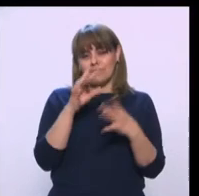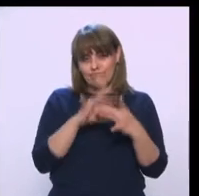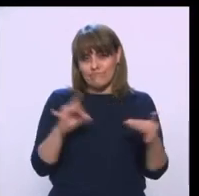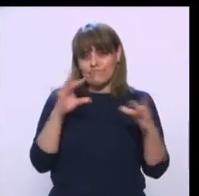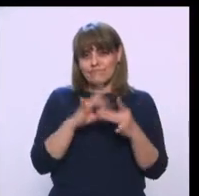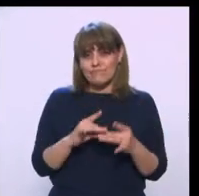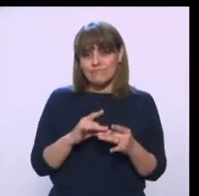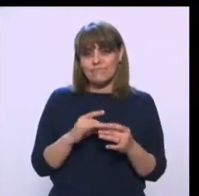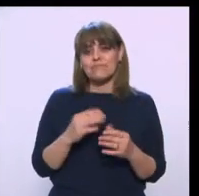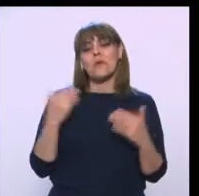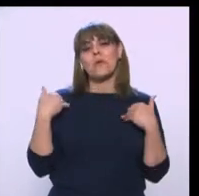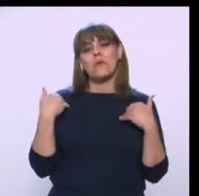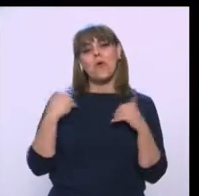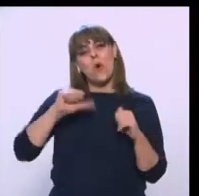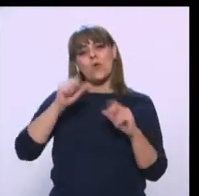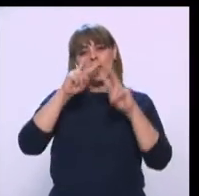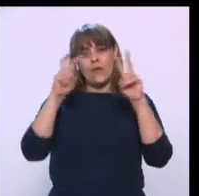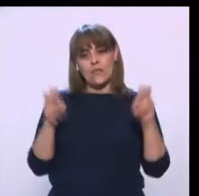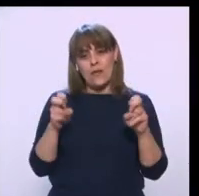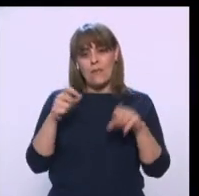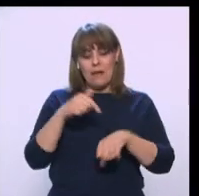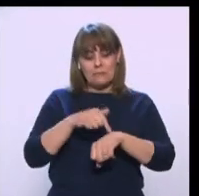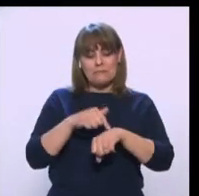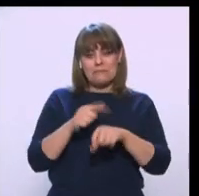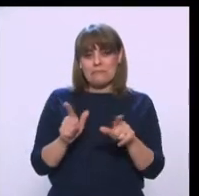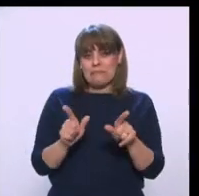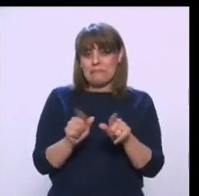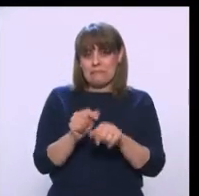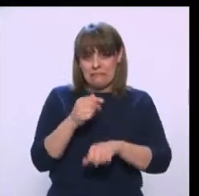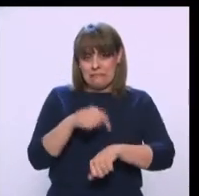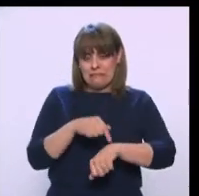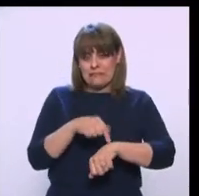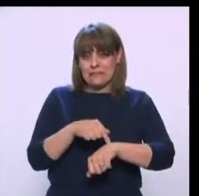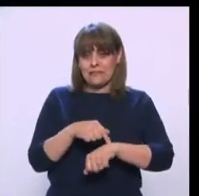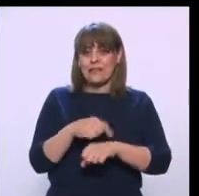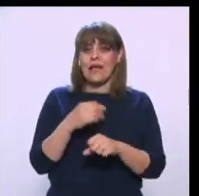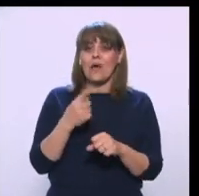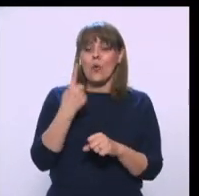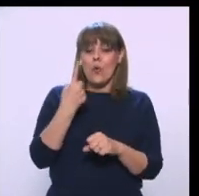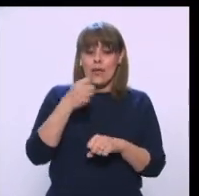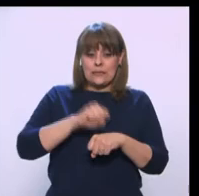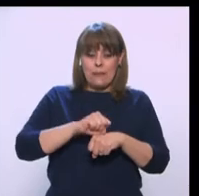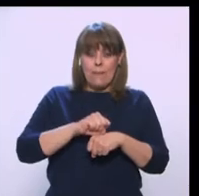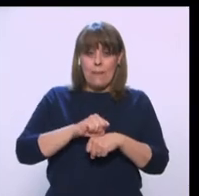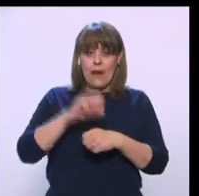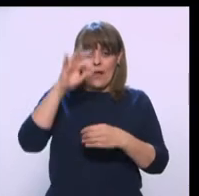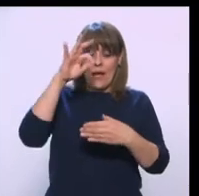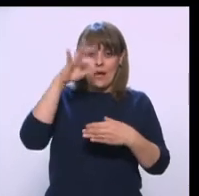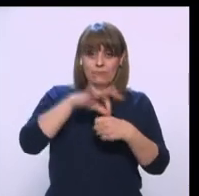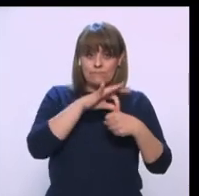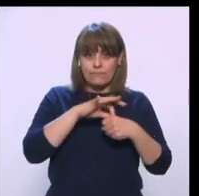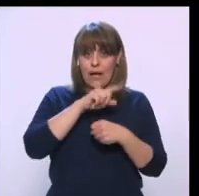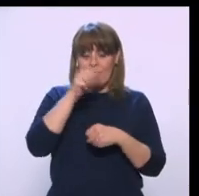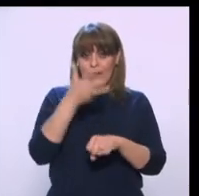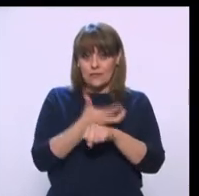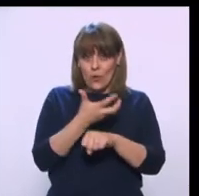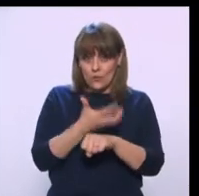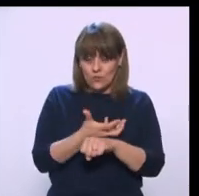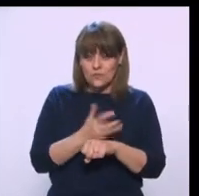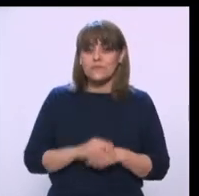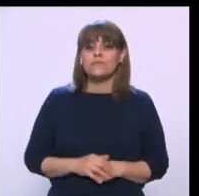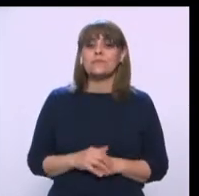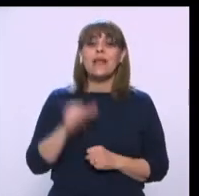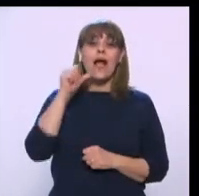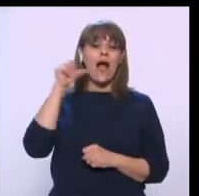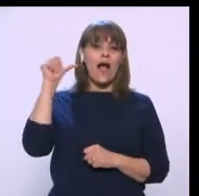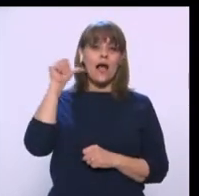nos vamos entonces con otros temas, porque ya nos queda poco tiempo y estamos a menos de una semana de las elecciones en Estados Unidos. Ayer